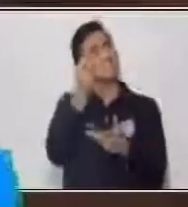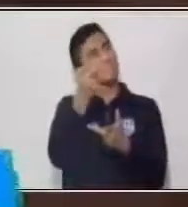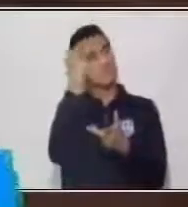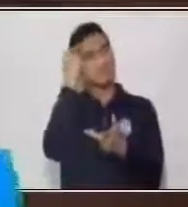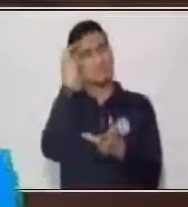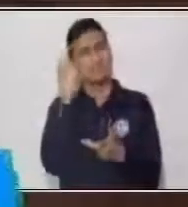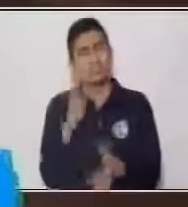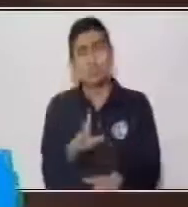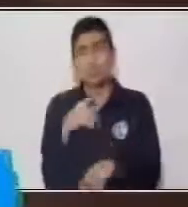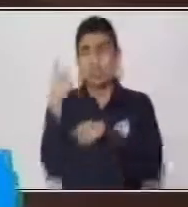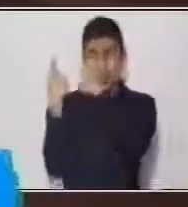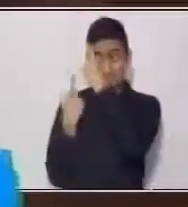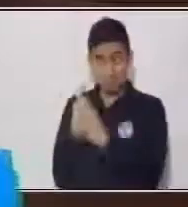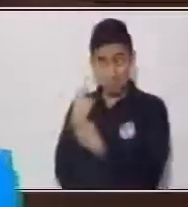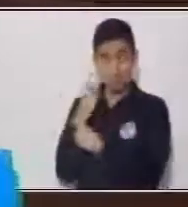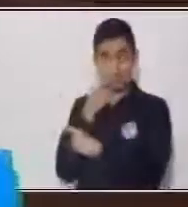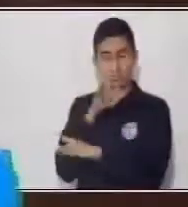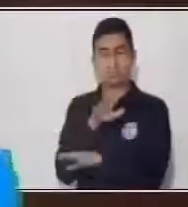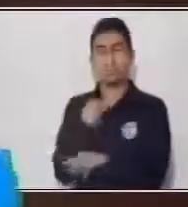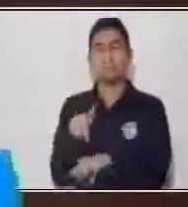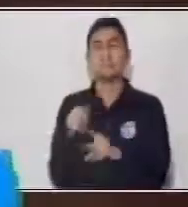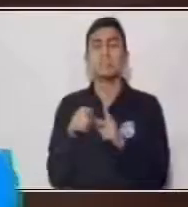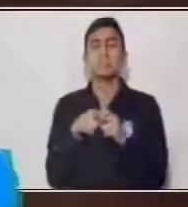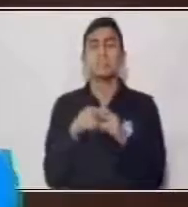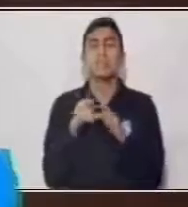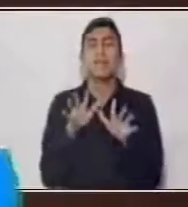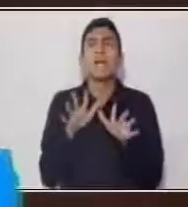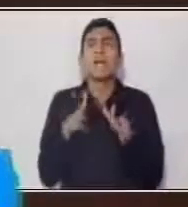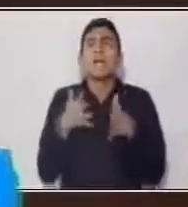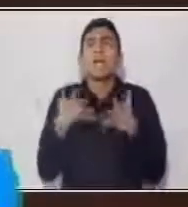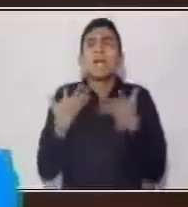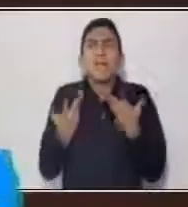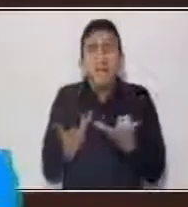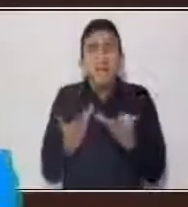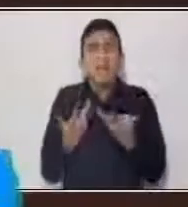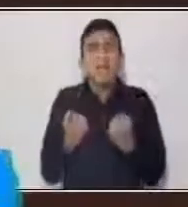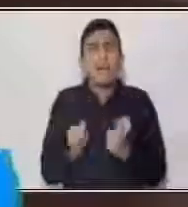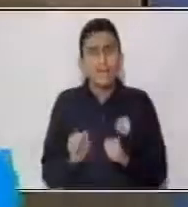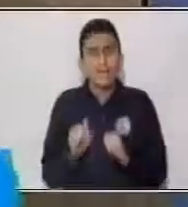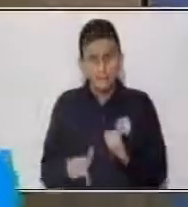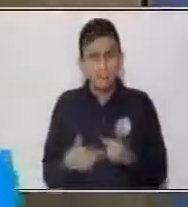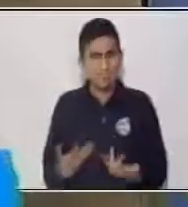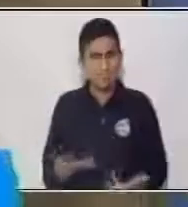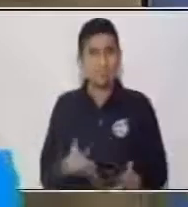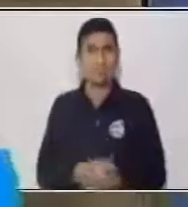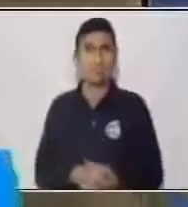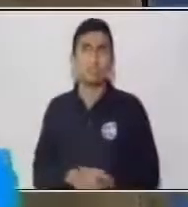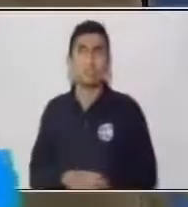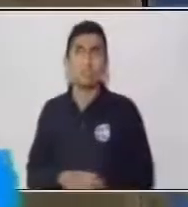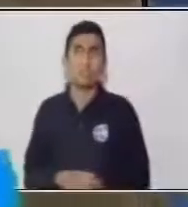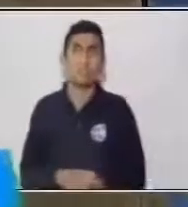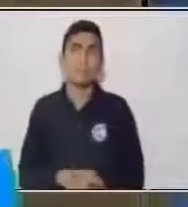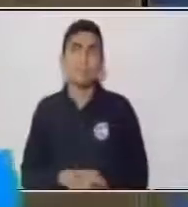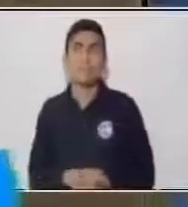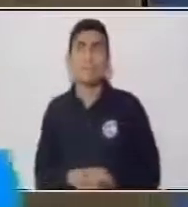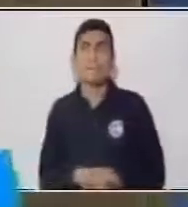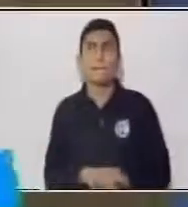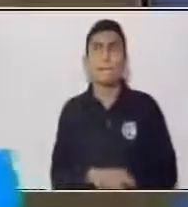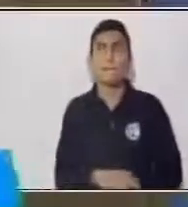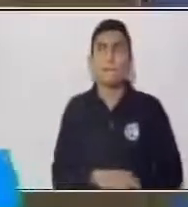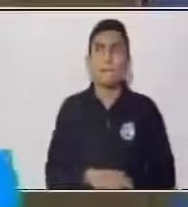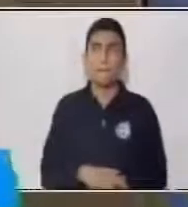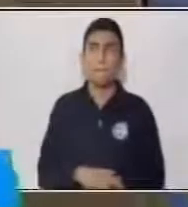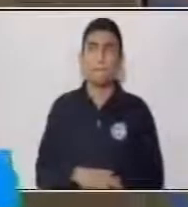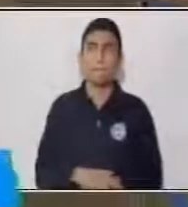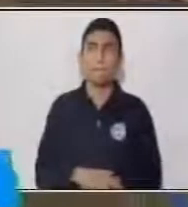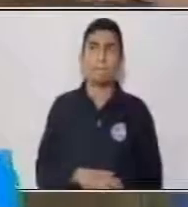Nació una pregunta. Entonces, ¿qué es lo que sigue posteriormente? Tienes tu experimento, el huevo flota